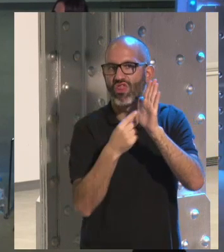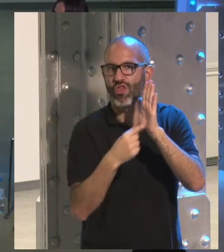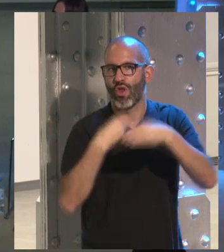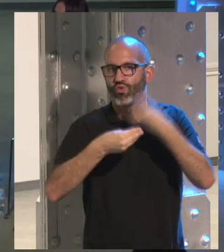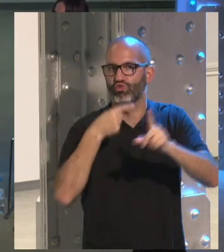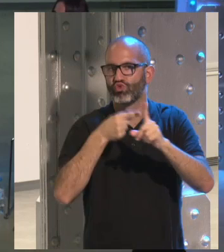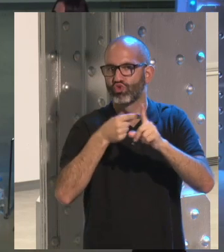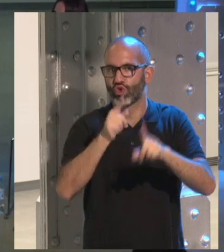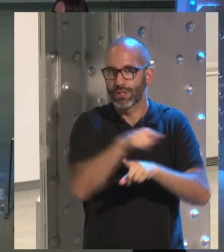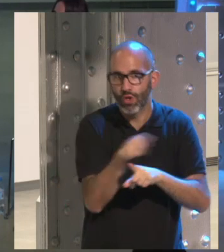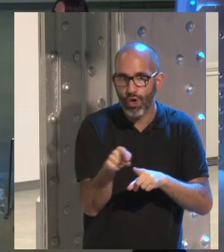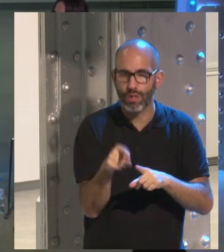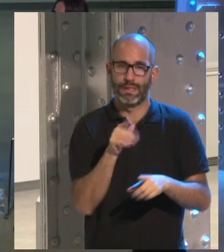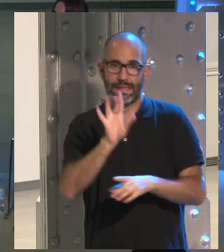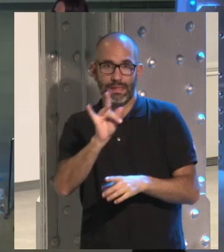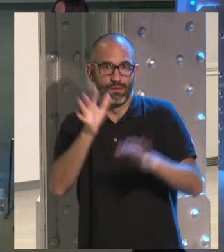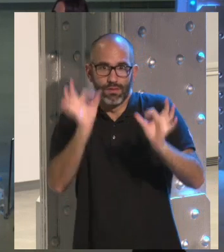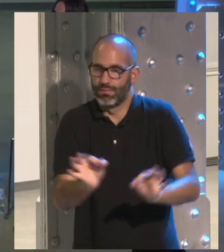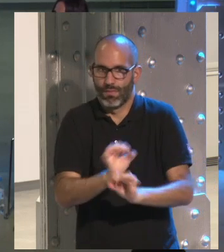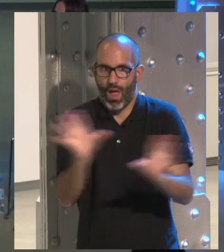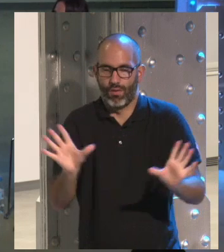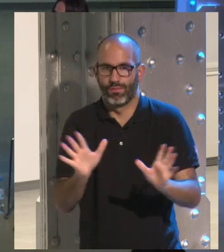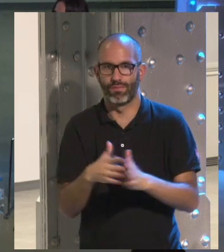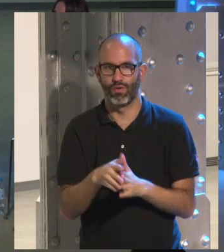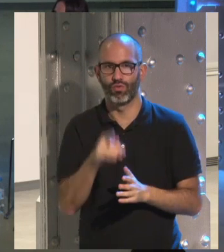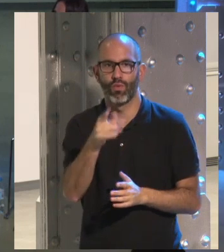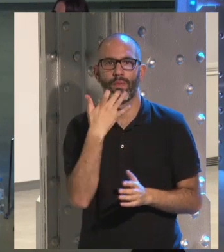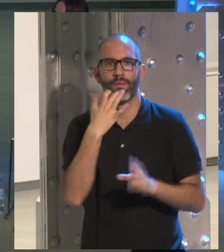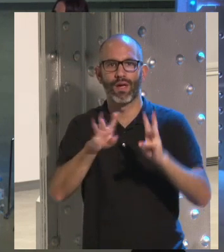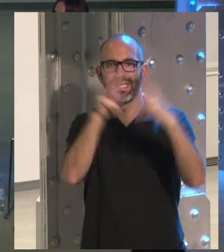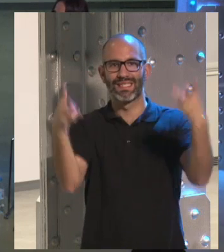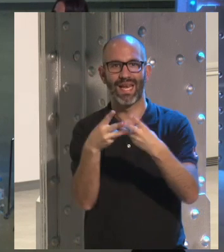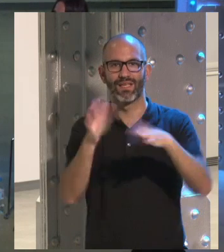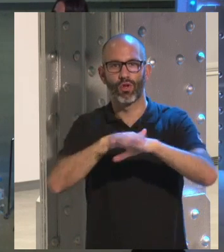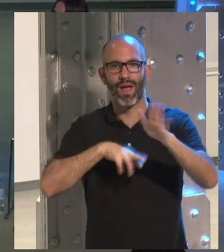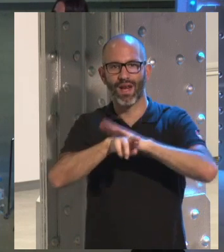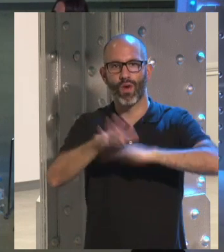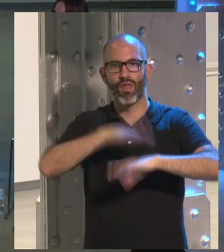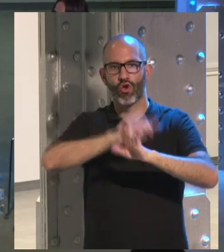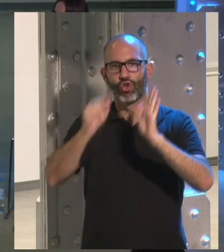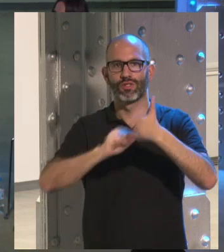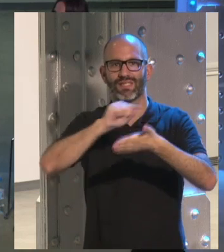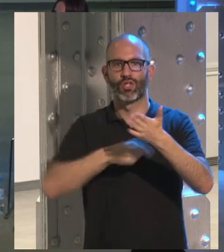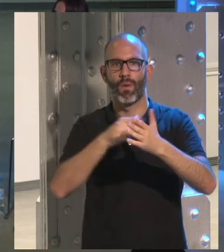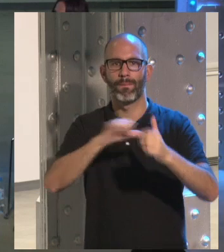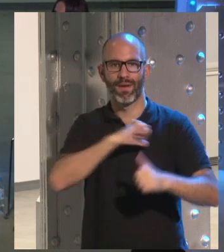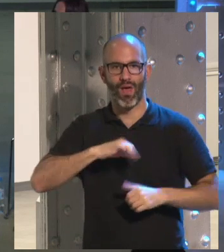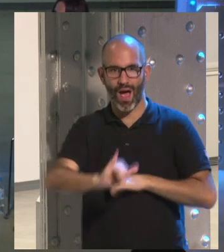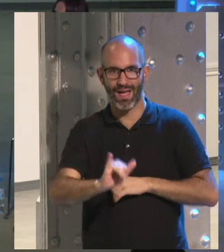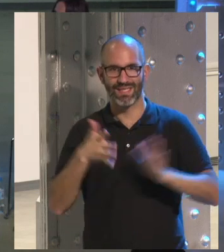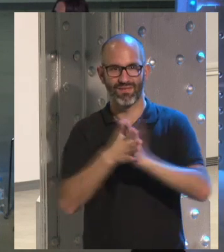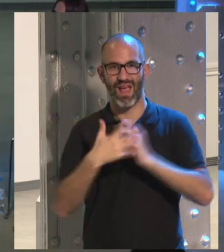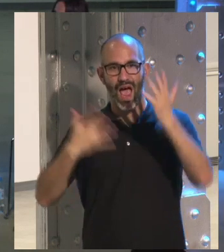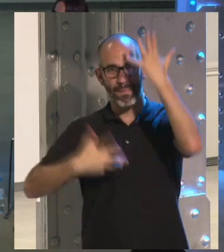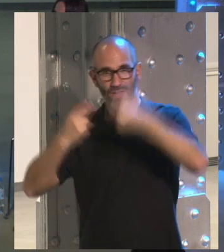Pues efectivamente. decir, tú lo que Internet está regulado por contratos privados. O estamos fuera de las